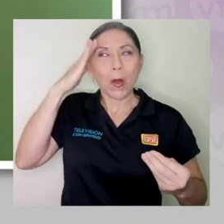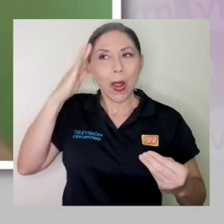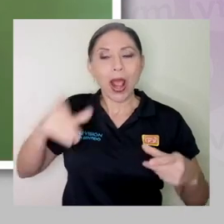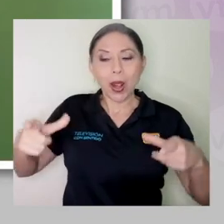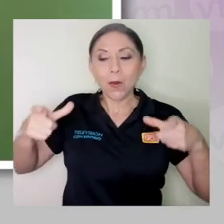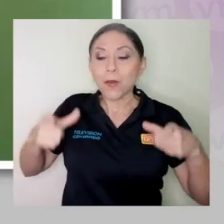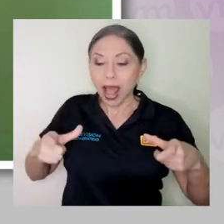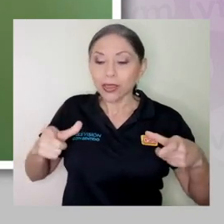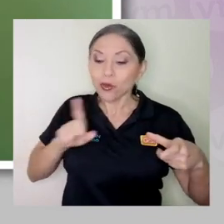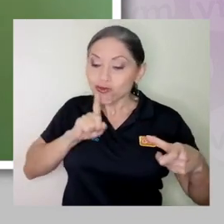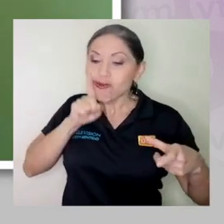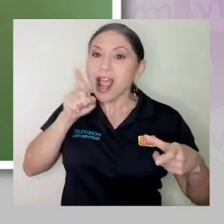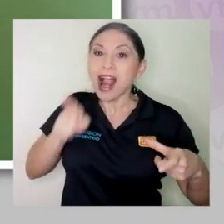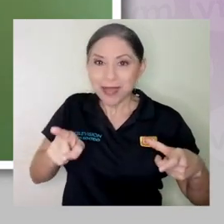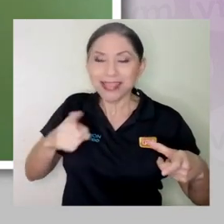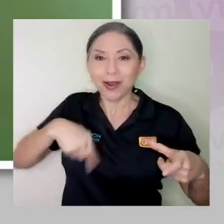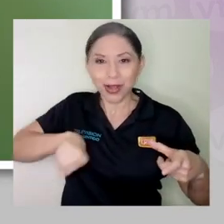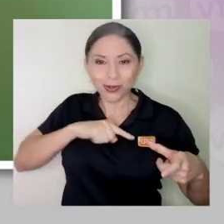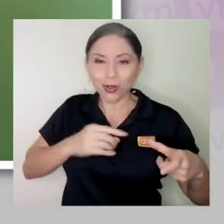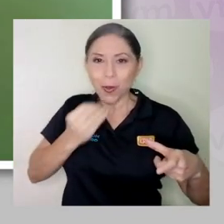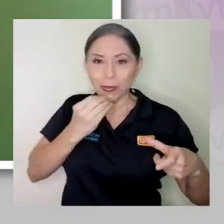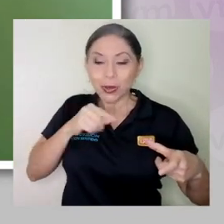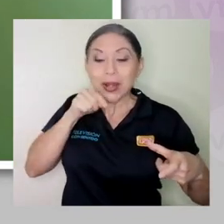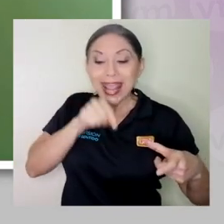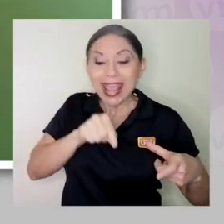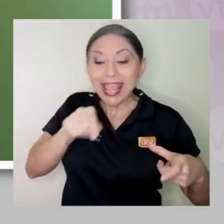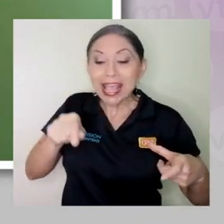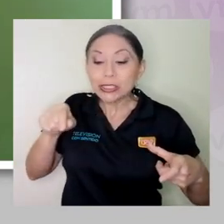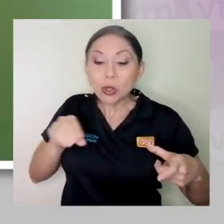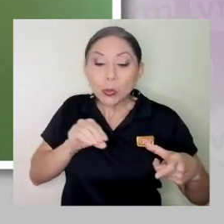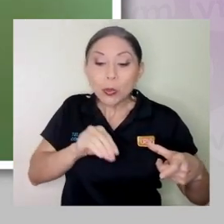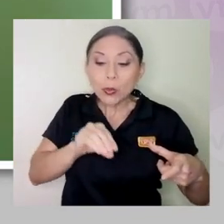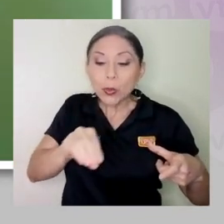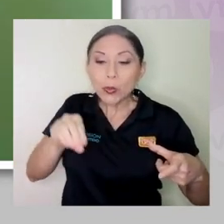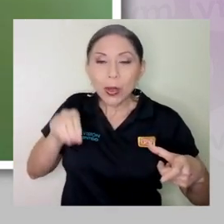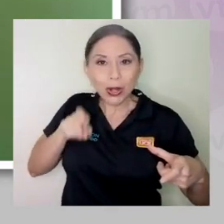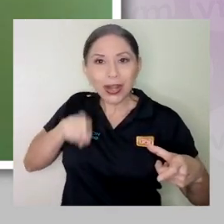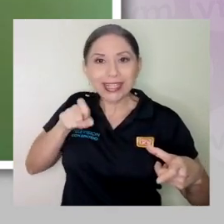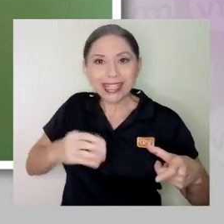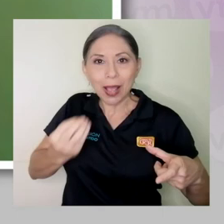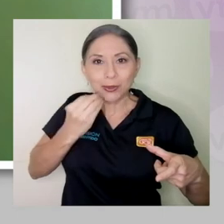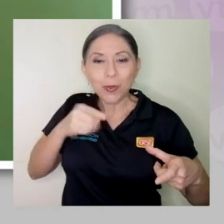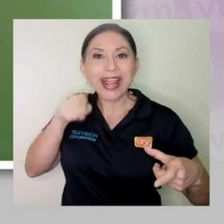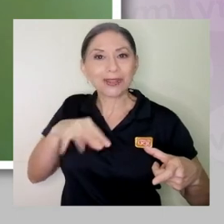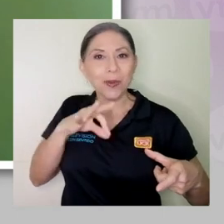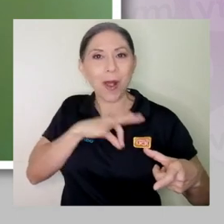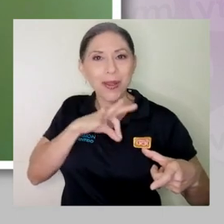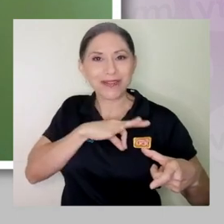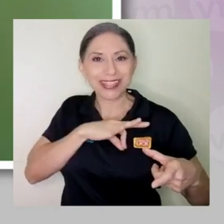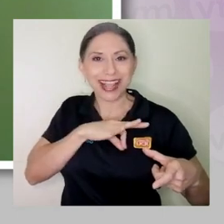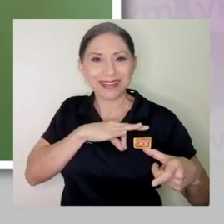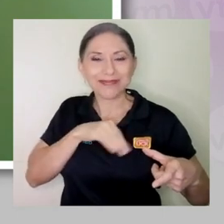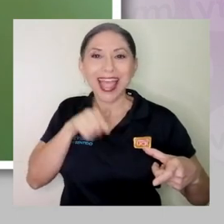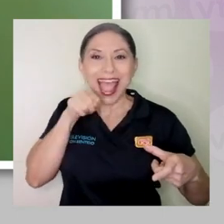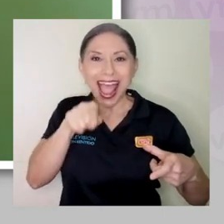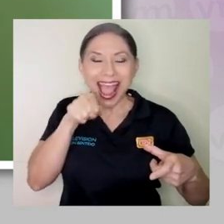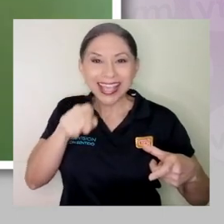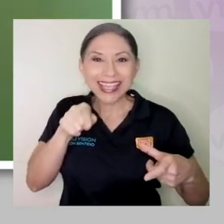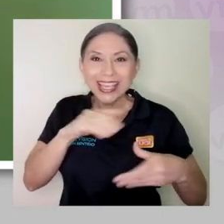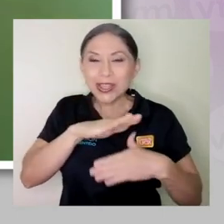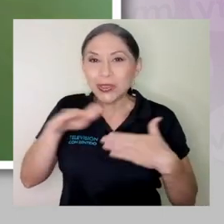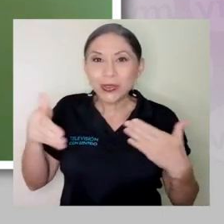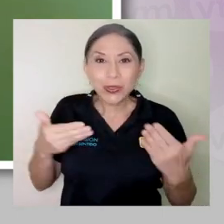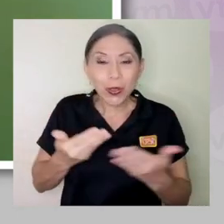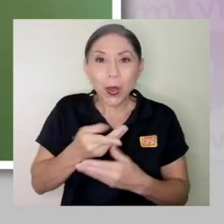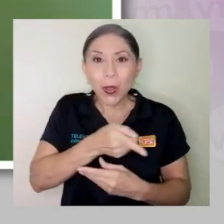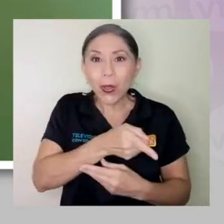que lo que llegue a nuestro plato sea realmente lo que nos vamos a comer porque es lo que necesitamos comer y es lo que nos va a beneficiar. Ahí es donde unimos